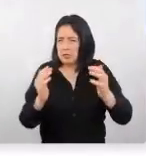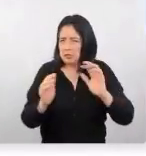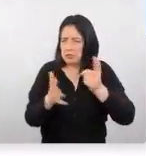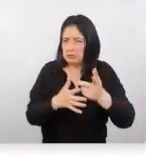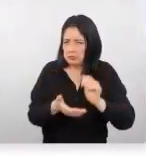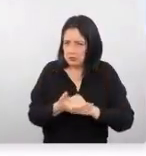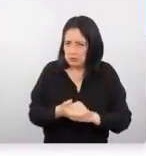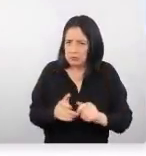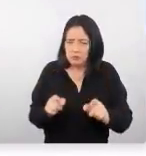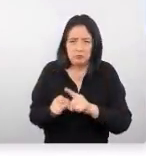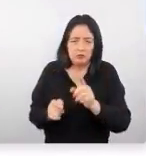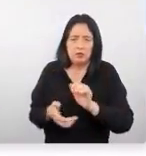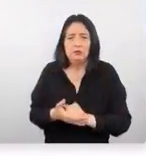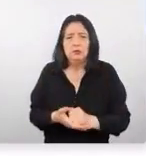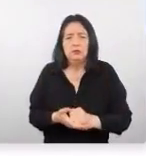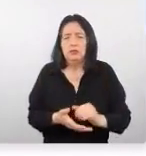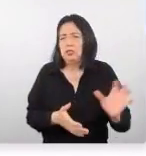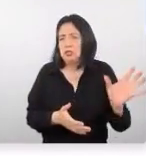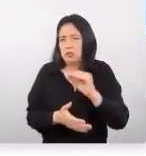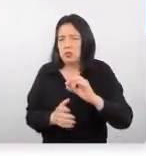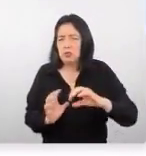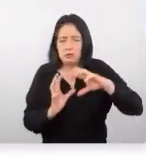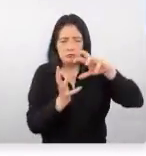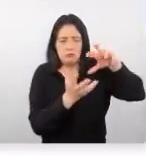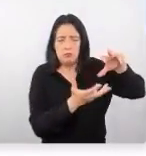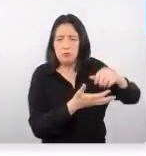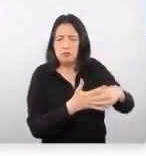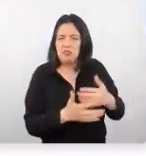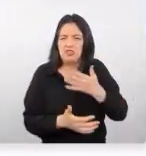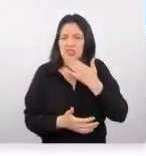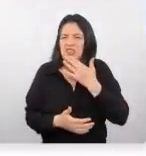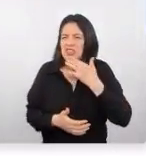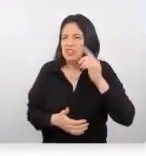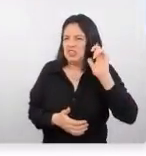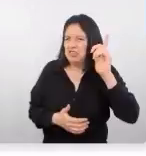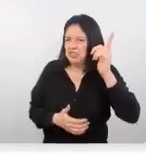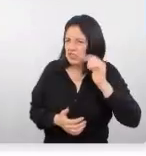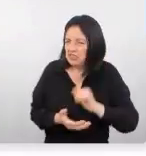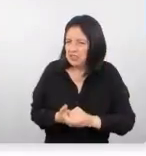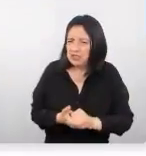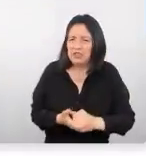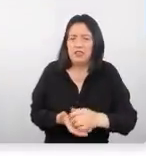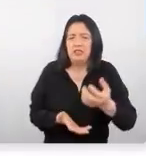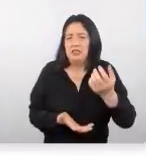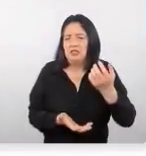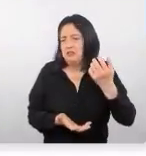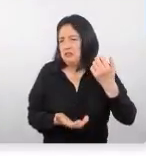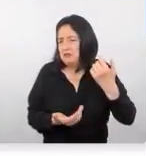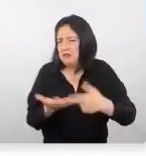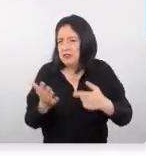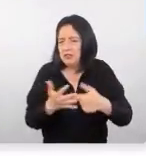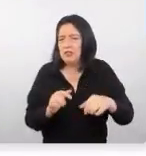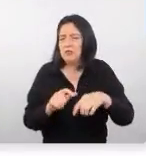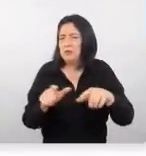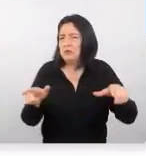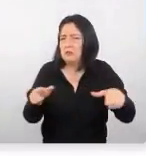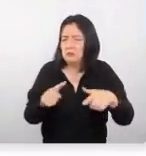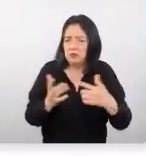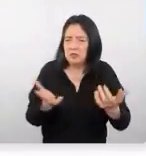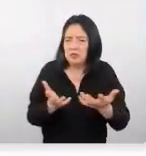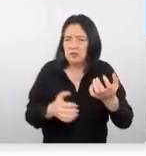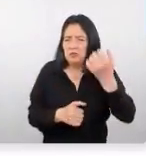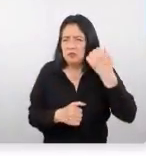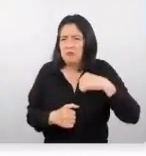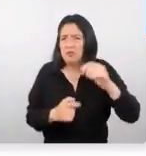comportamiento. De hecho, a nivel global, el que lidera el ranking de lugares donde